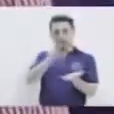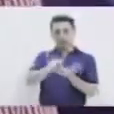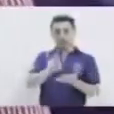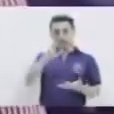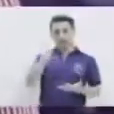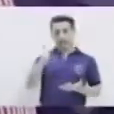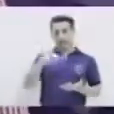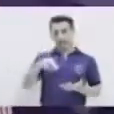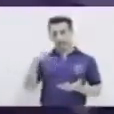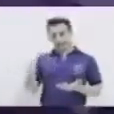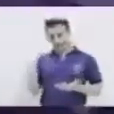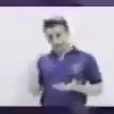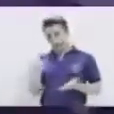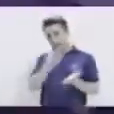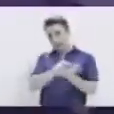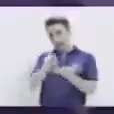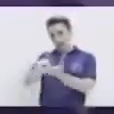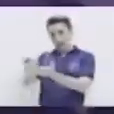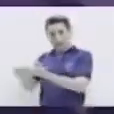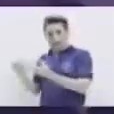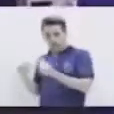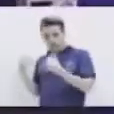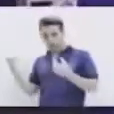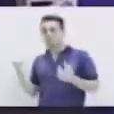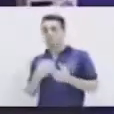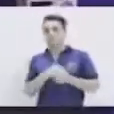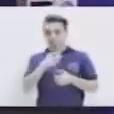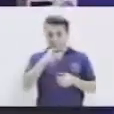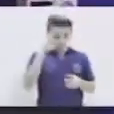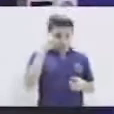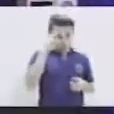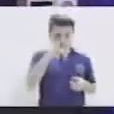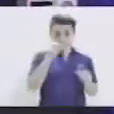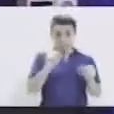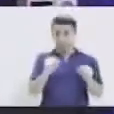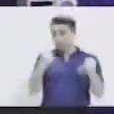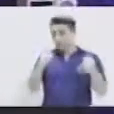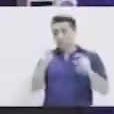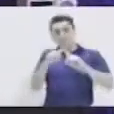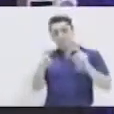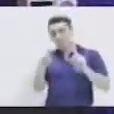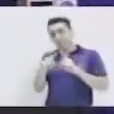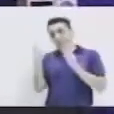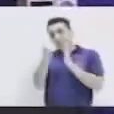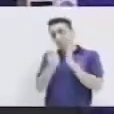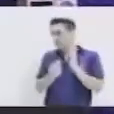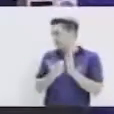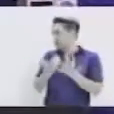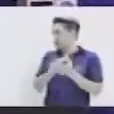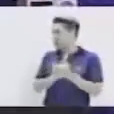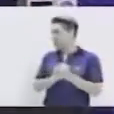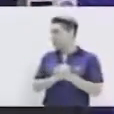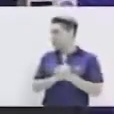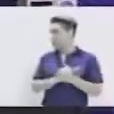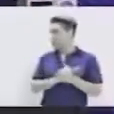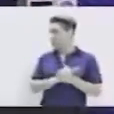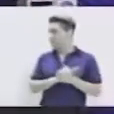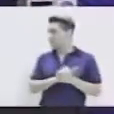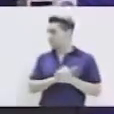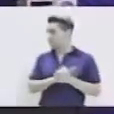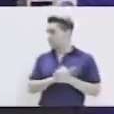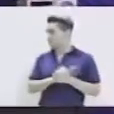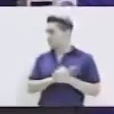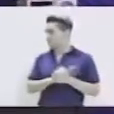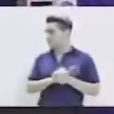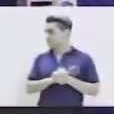Recuerden que podemos hacer diferentes dibujos utilizando nuestras huellitas,